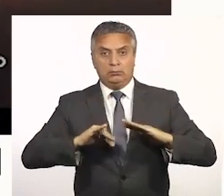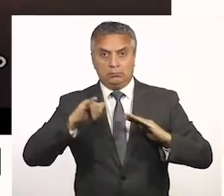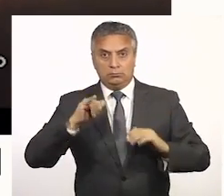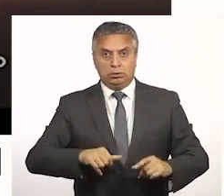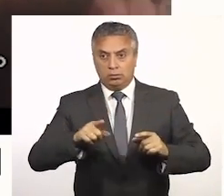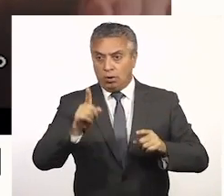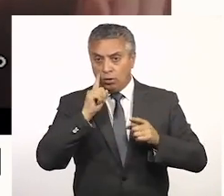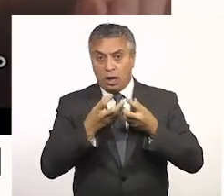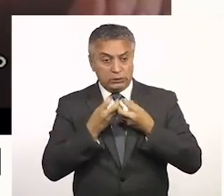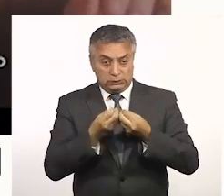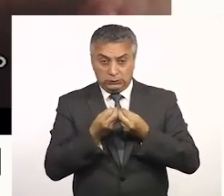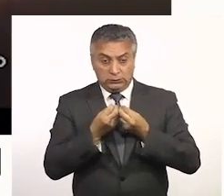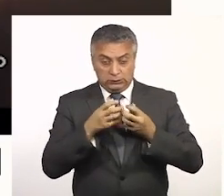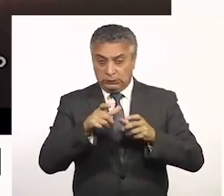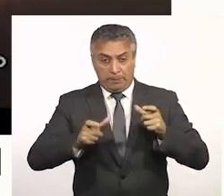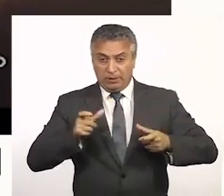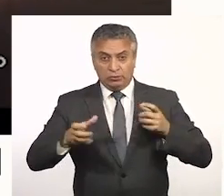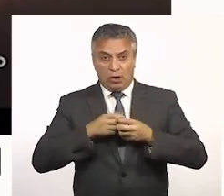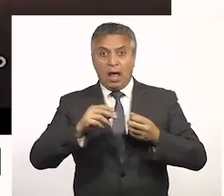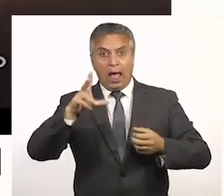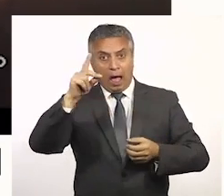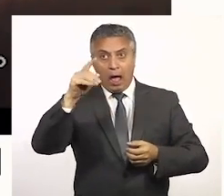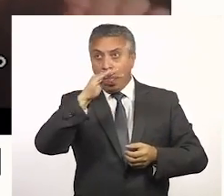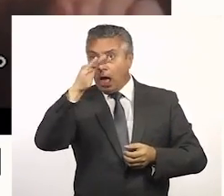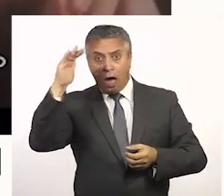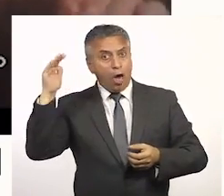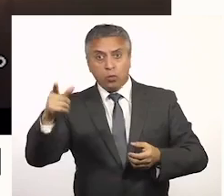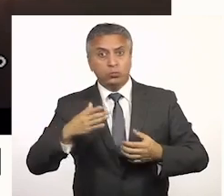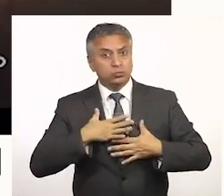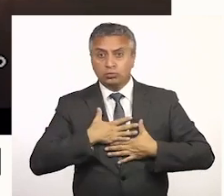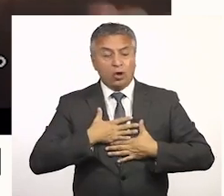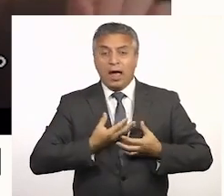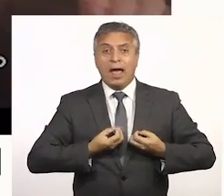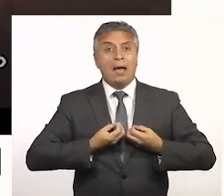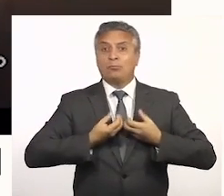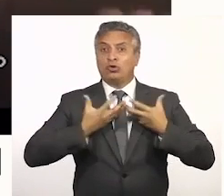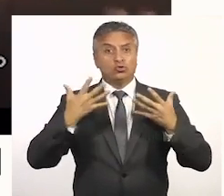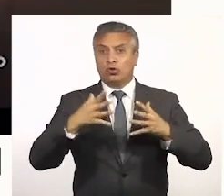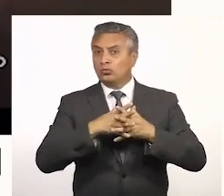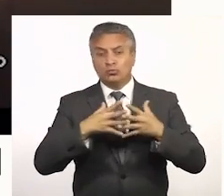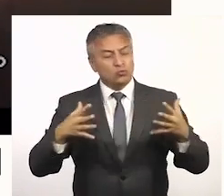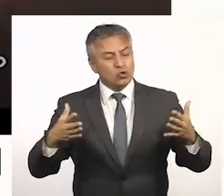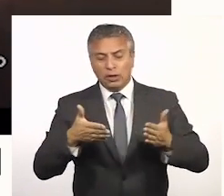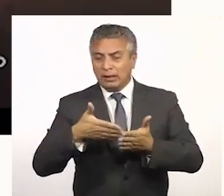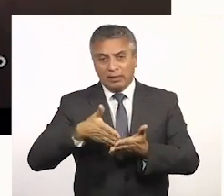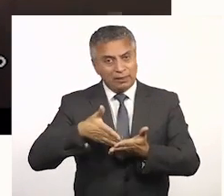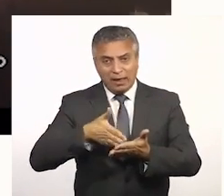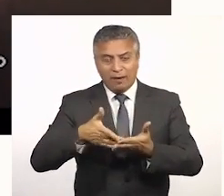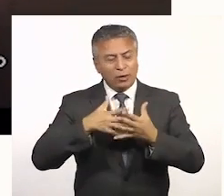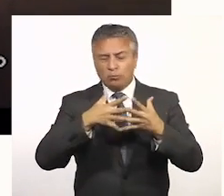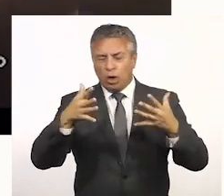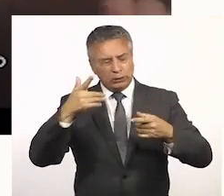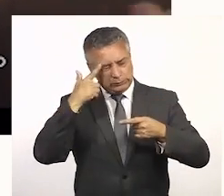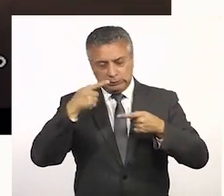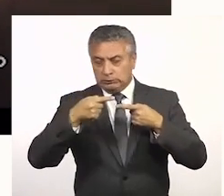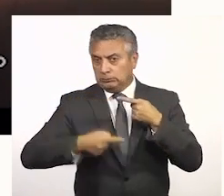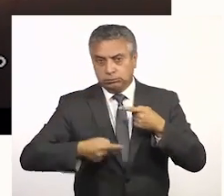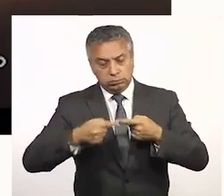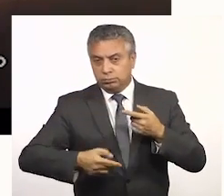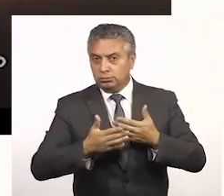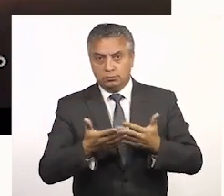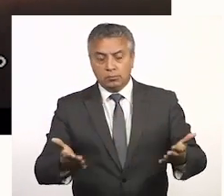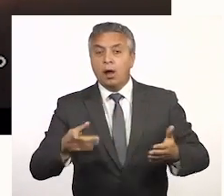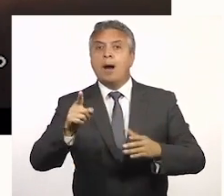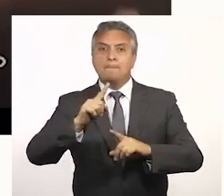les sumamos hacinamientos, les sumamos adultos en un estado emocional muy precario, muy